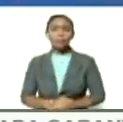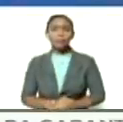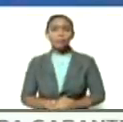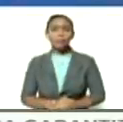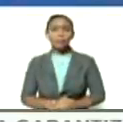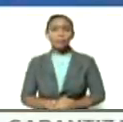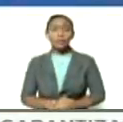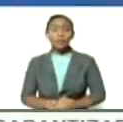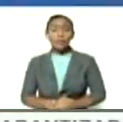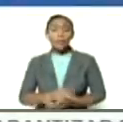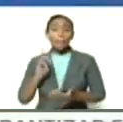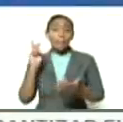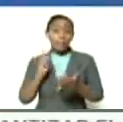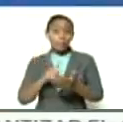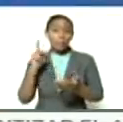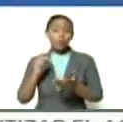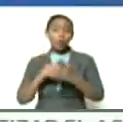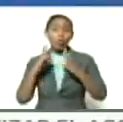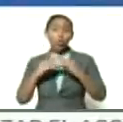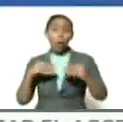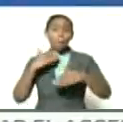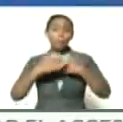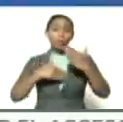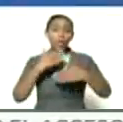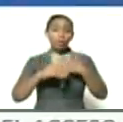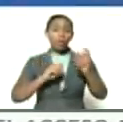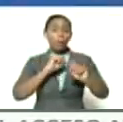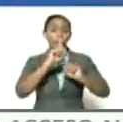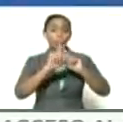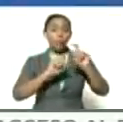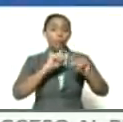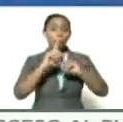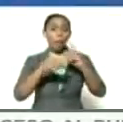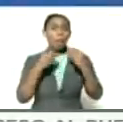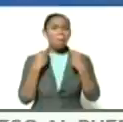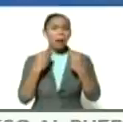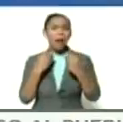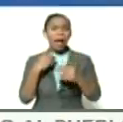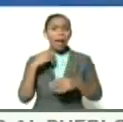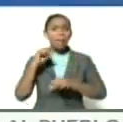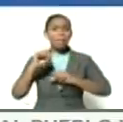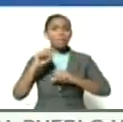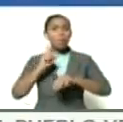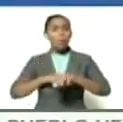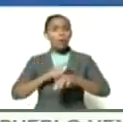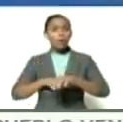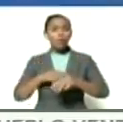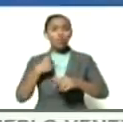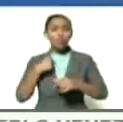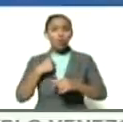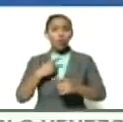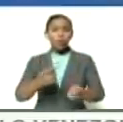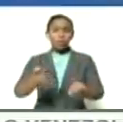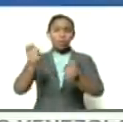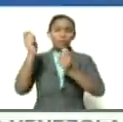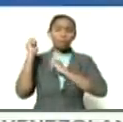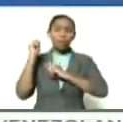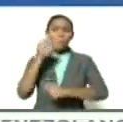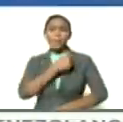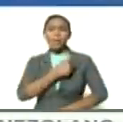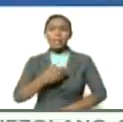y participé de todo el proceso de consulta para el momento me designaron presidente